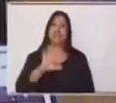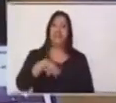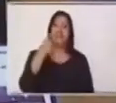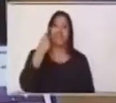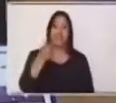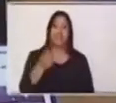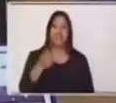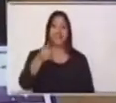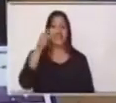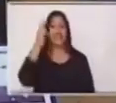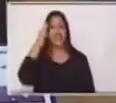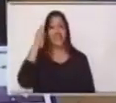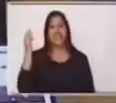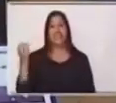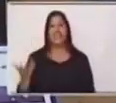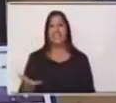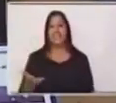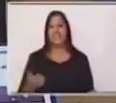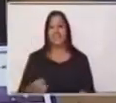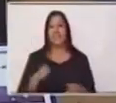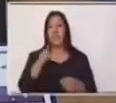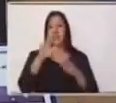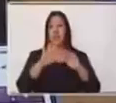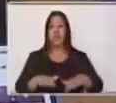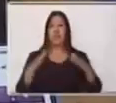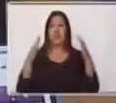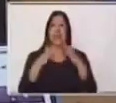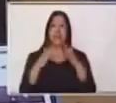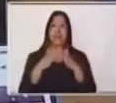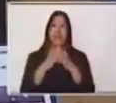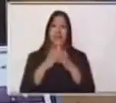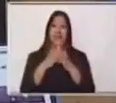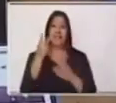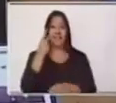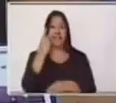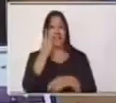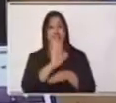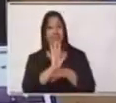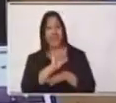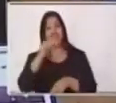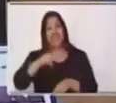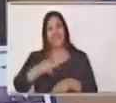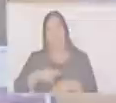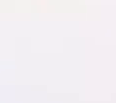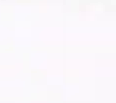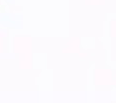próxima. Recuerden siempre permanecer en sus casas y sigan viendo este programa.